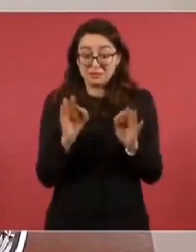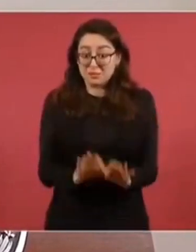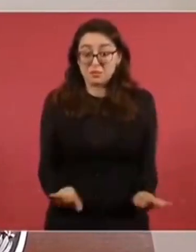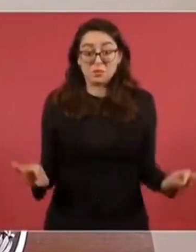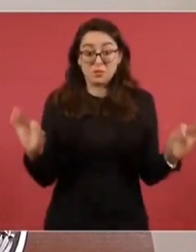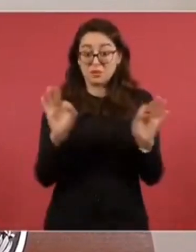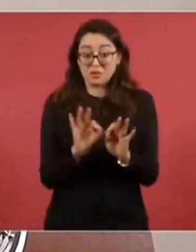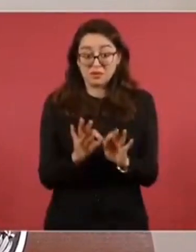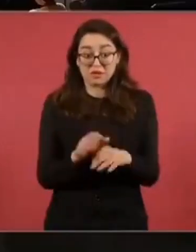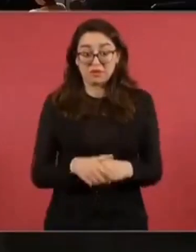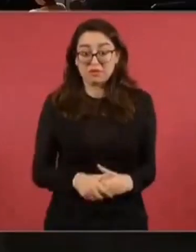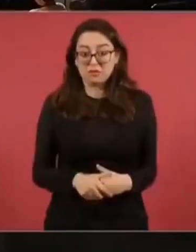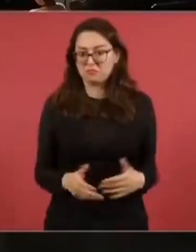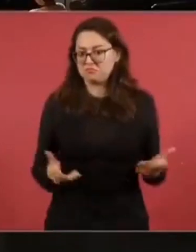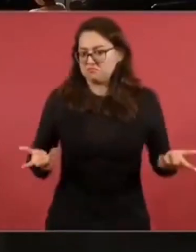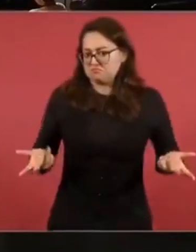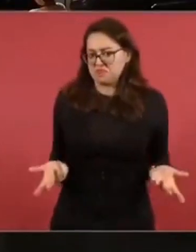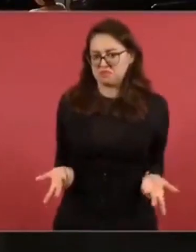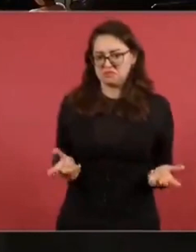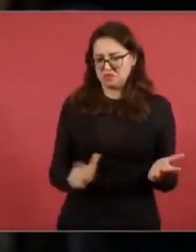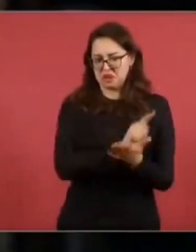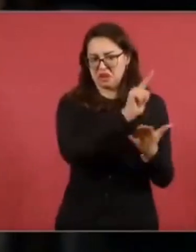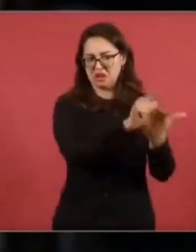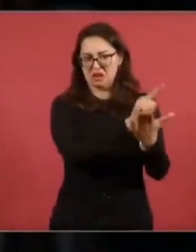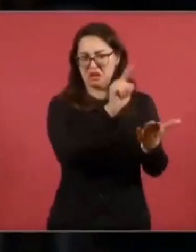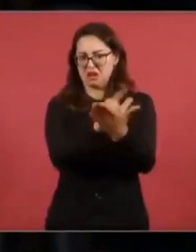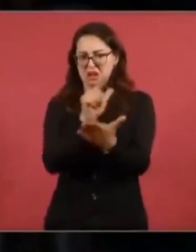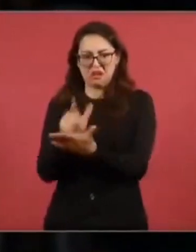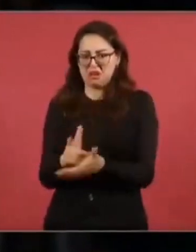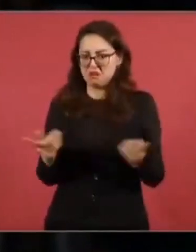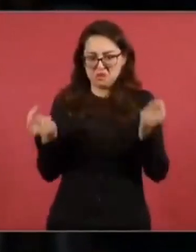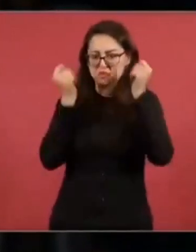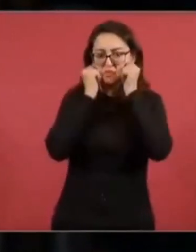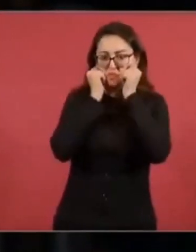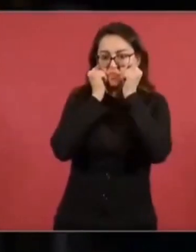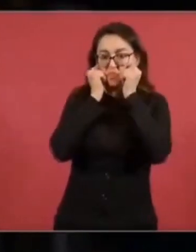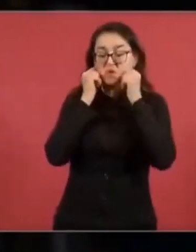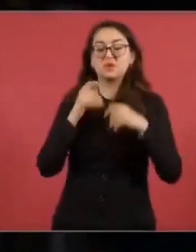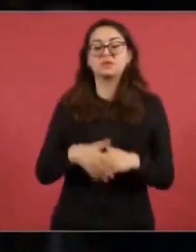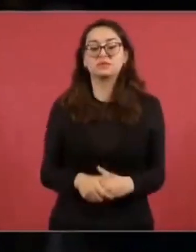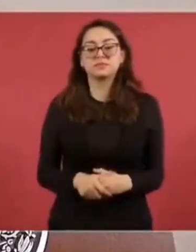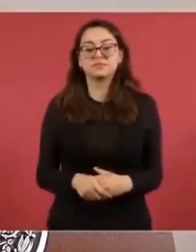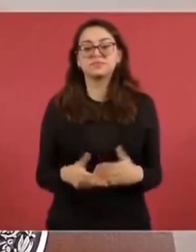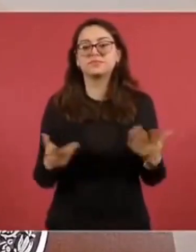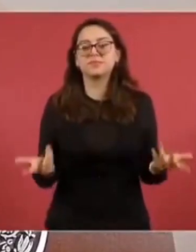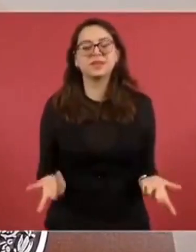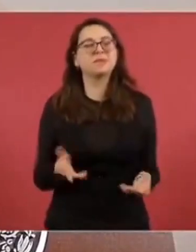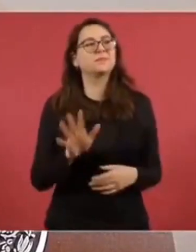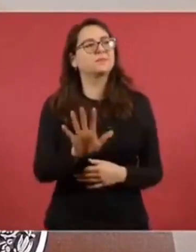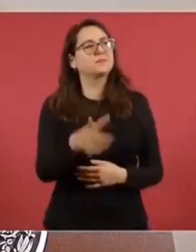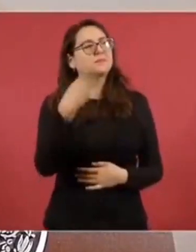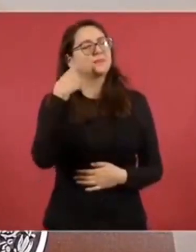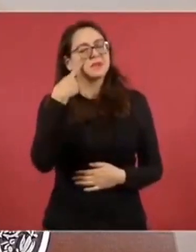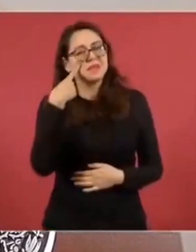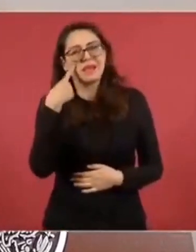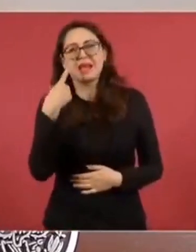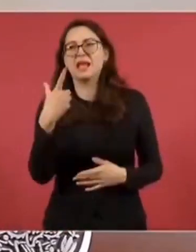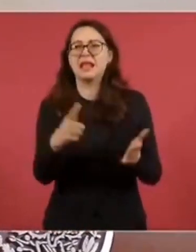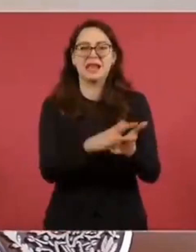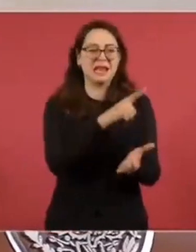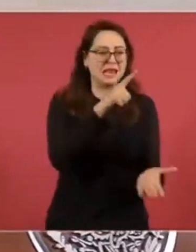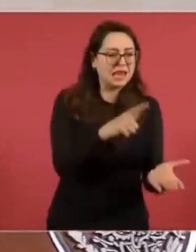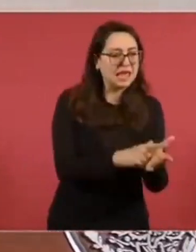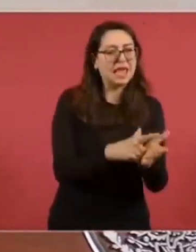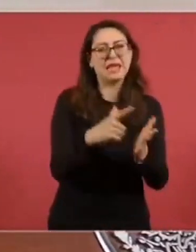Por encima de eso está la libertad. encima de cualquier ley está la No puede haber un reglamento, no puede haber ninguna